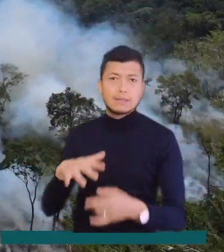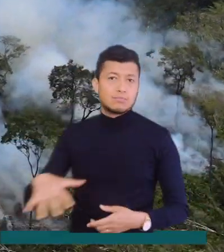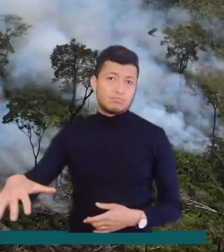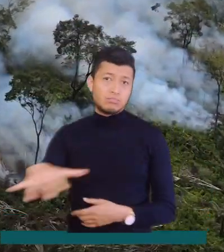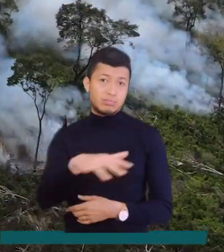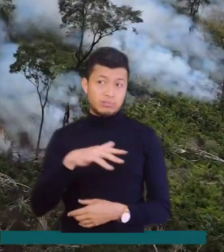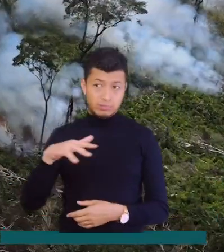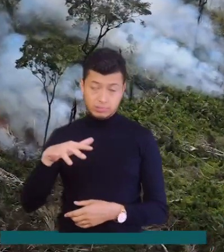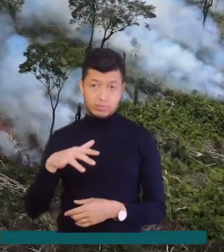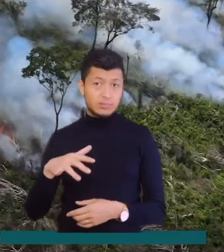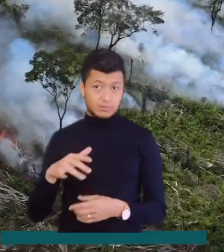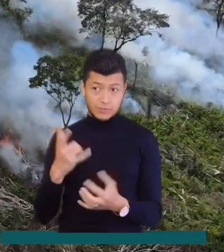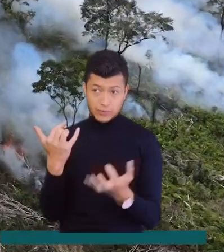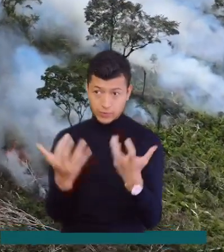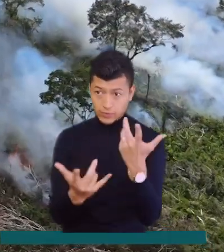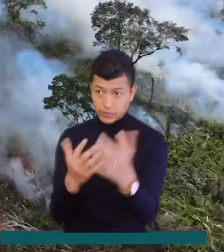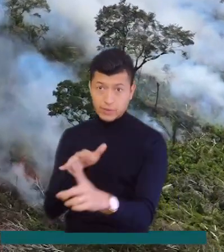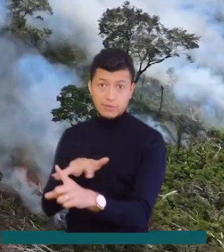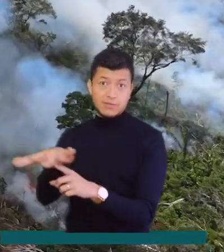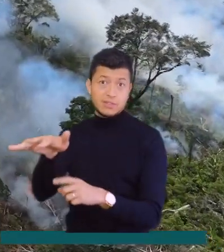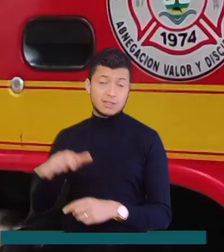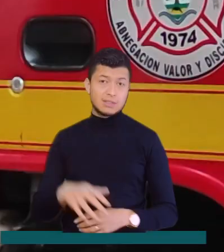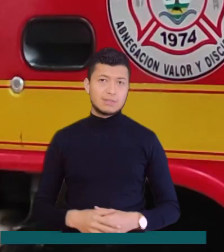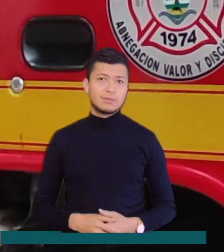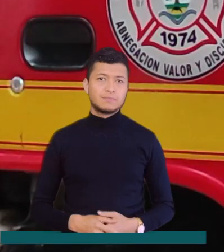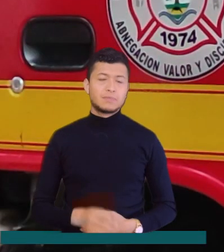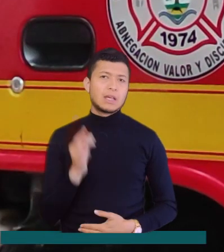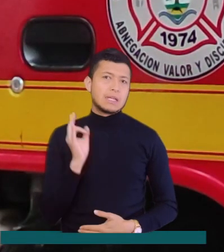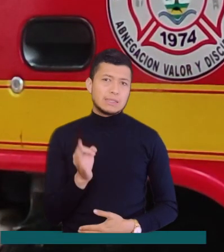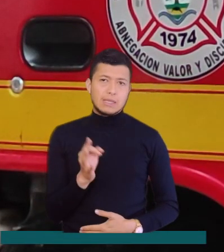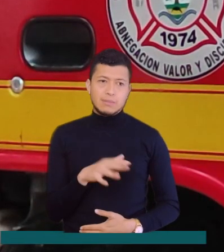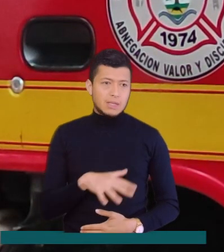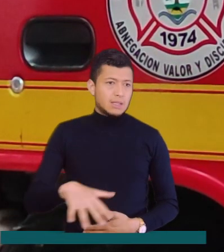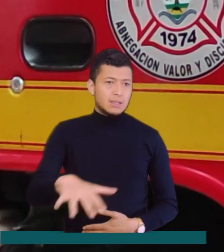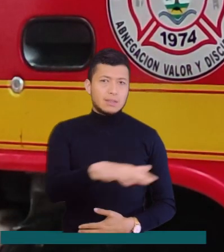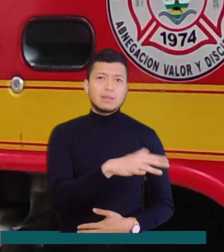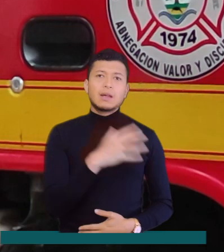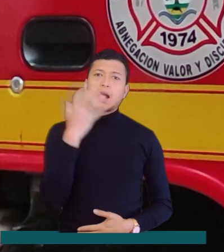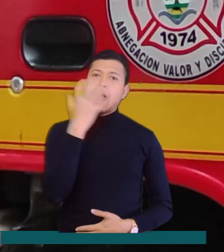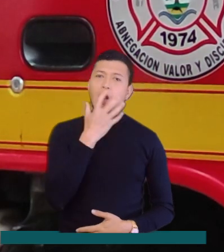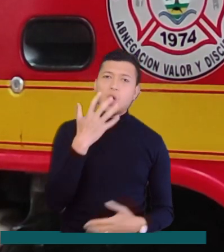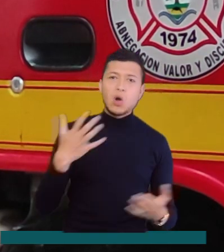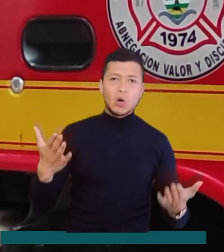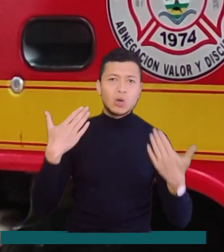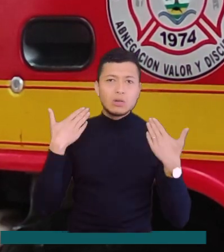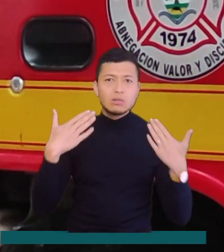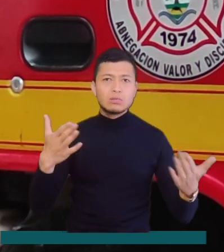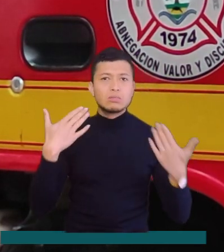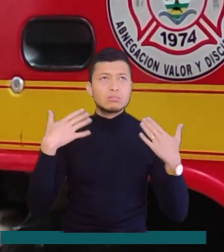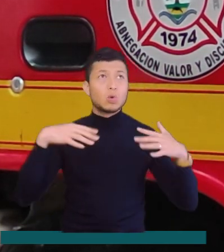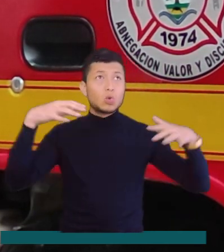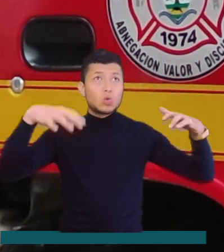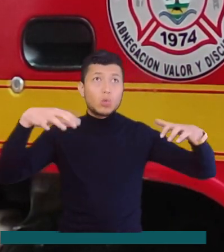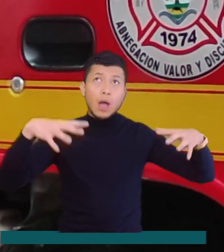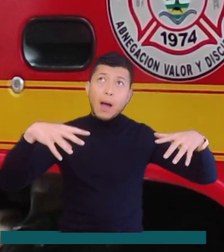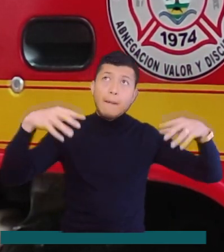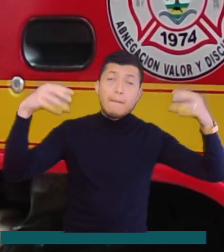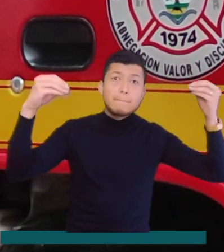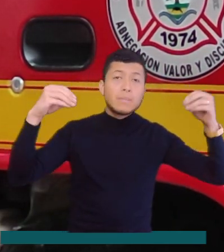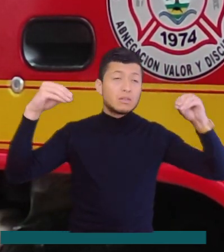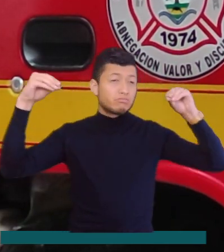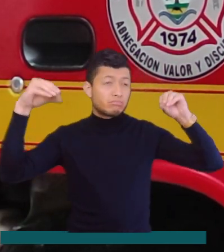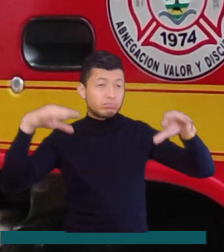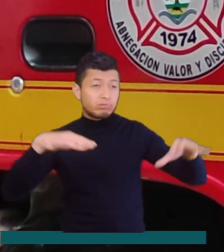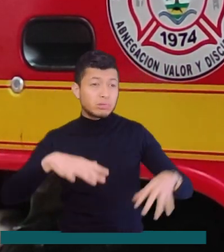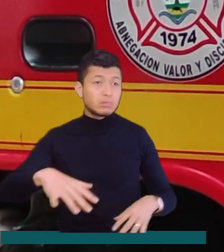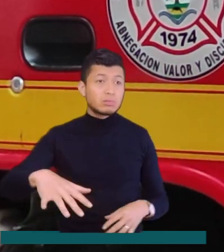irreversible que es marcado por el fuego. Los incendios forestales siempre se van a presentar en la época de verano, en la época de menos lluvias, porque es